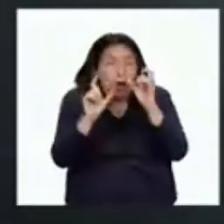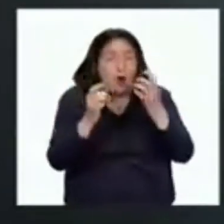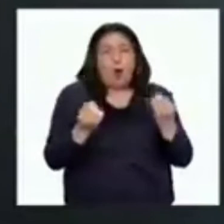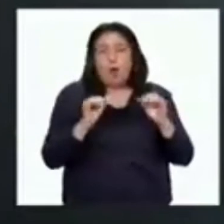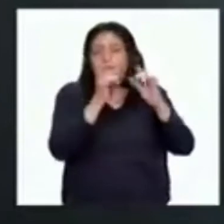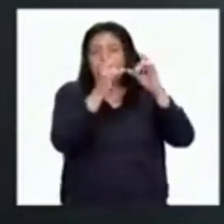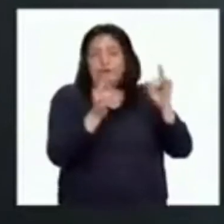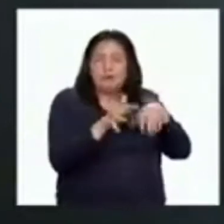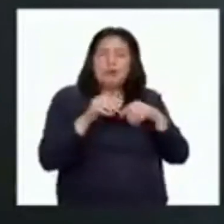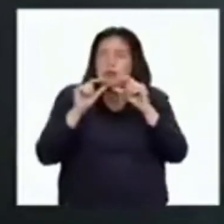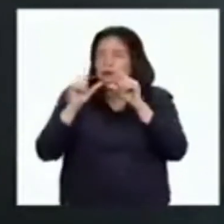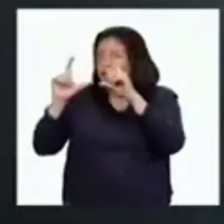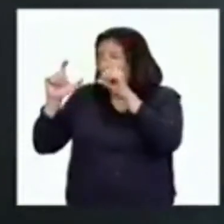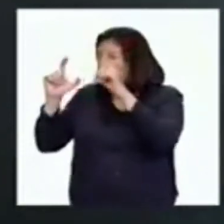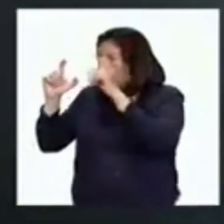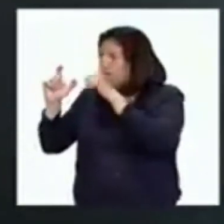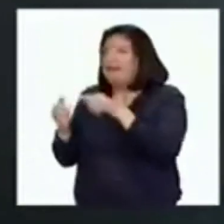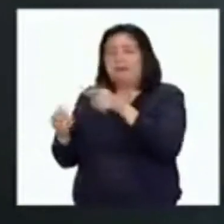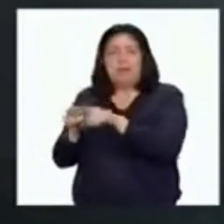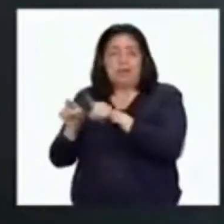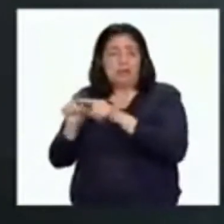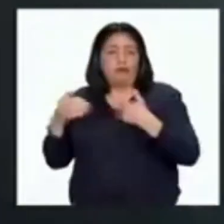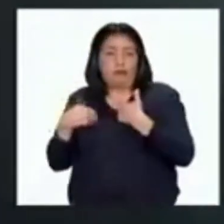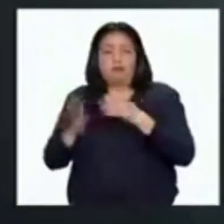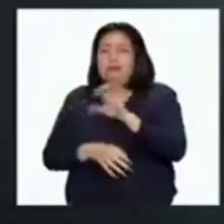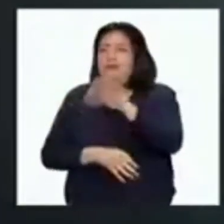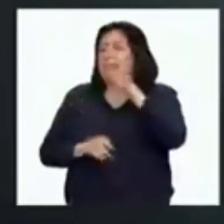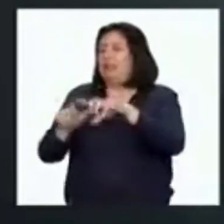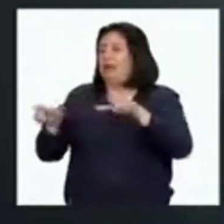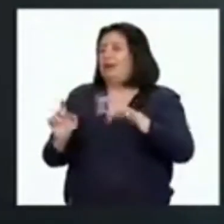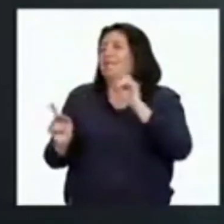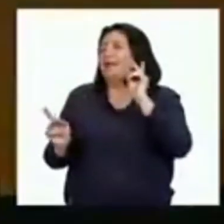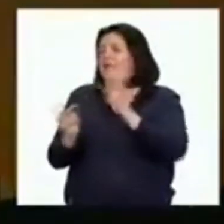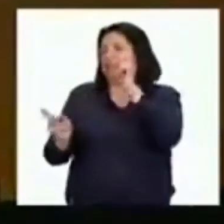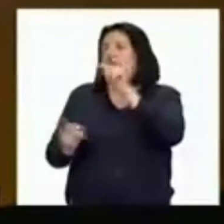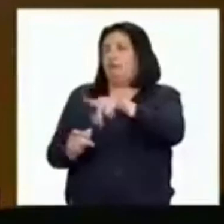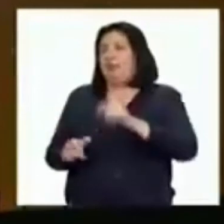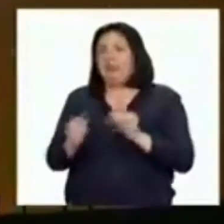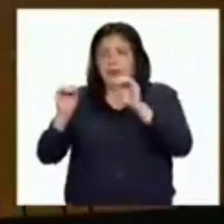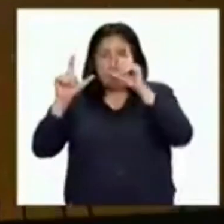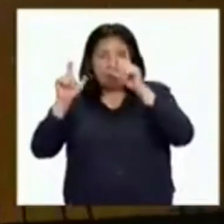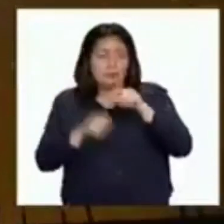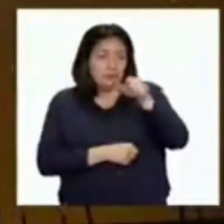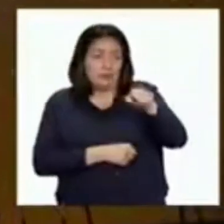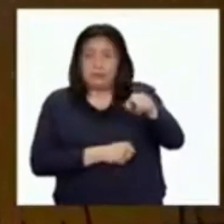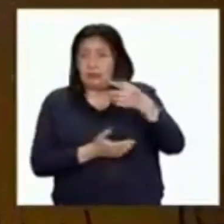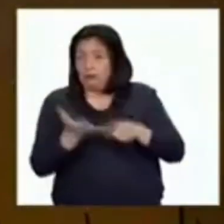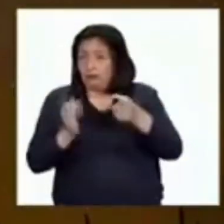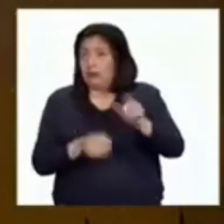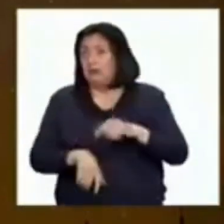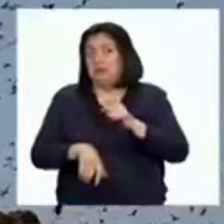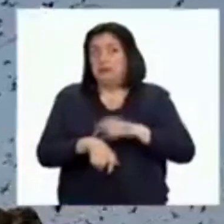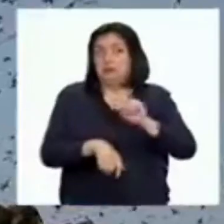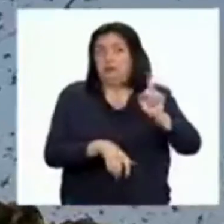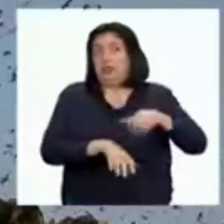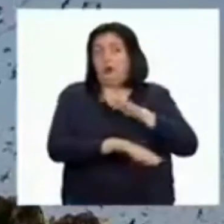acampar y fotografiar por varios días a los animales. Y así encontrar el lugar perfecto para la fotografía. Estas fotografías salieron de lugares en momentos no